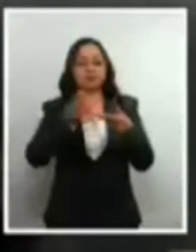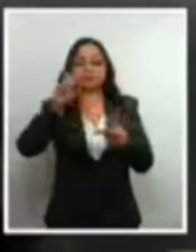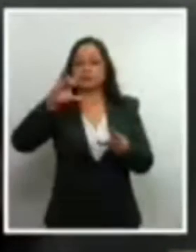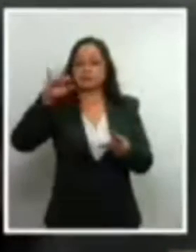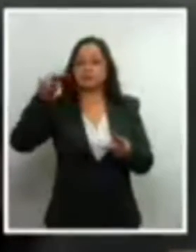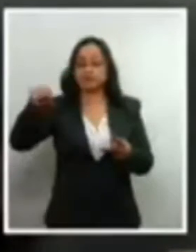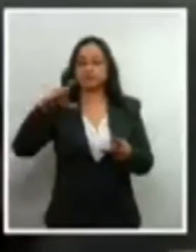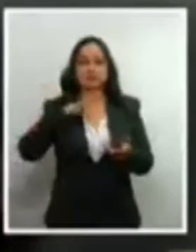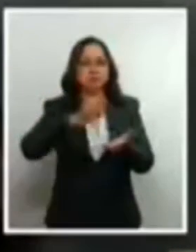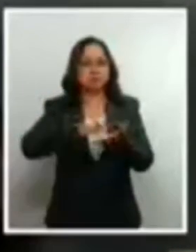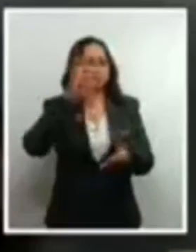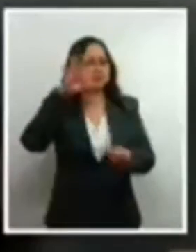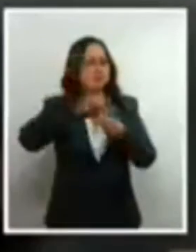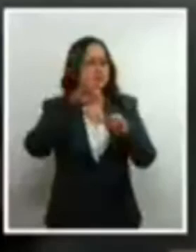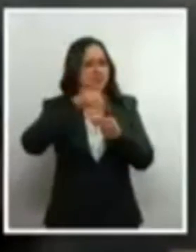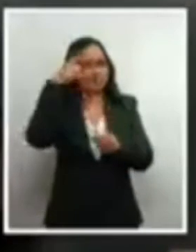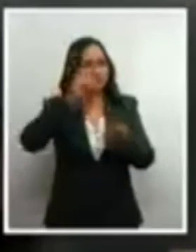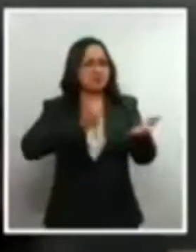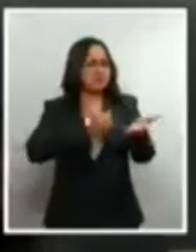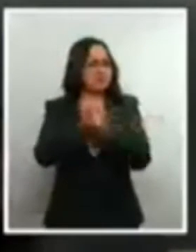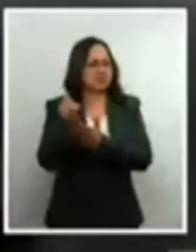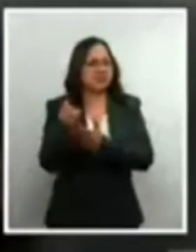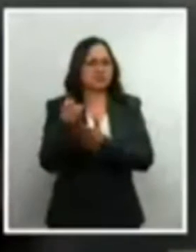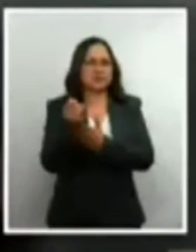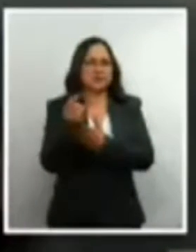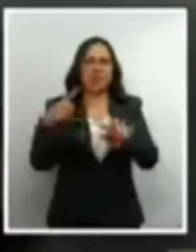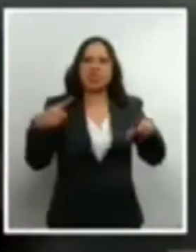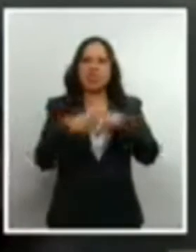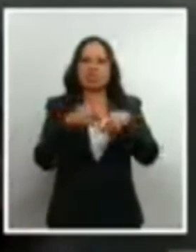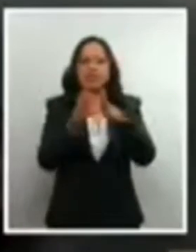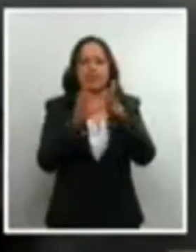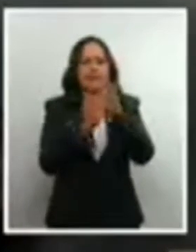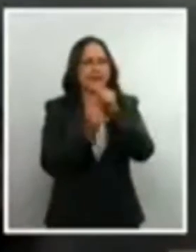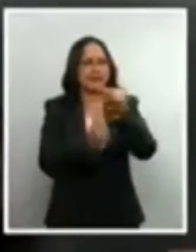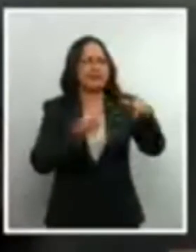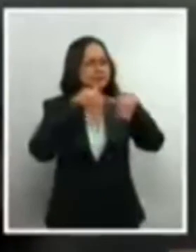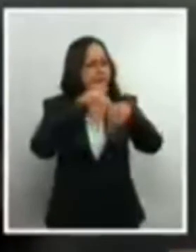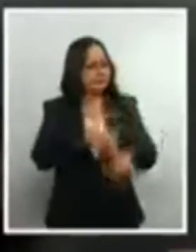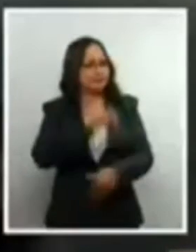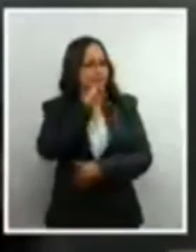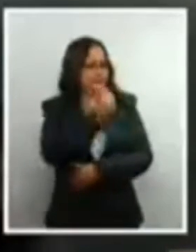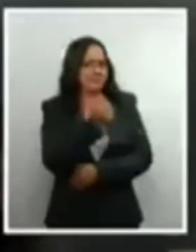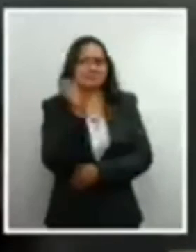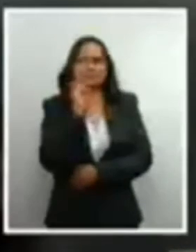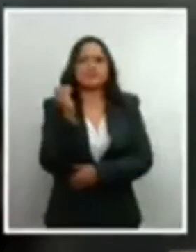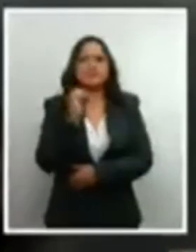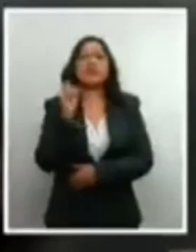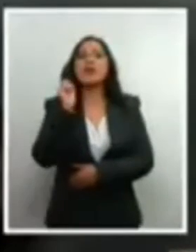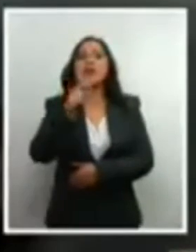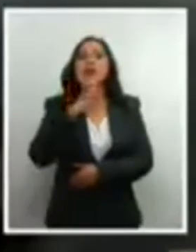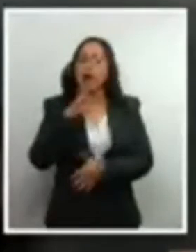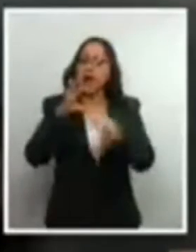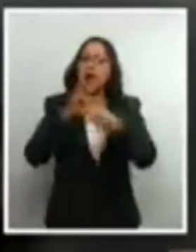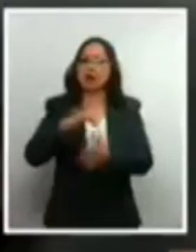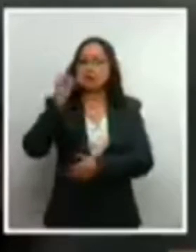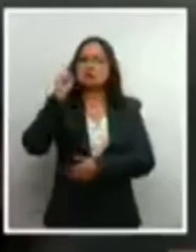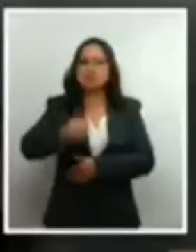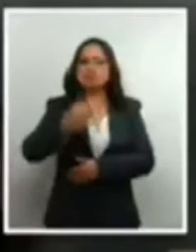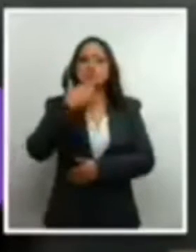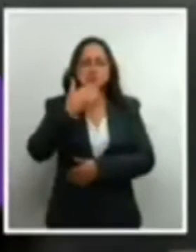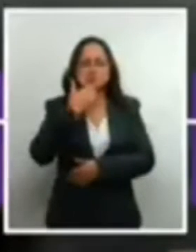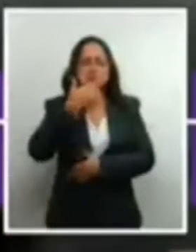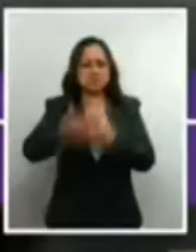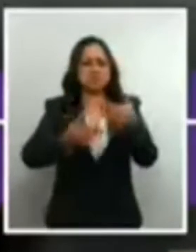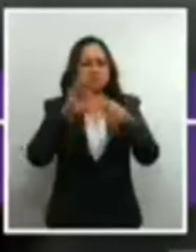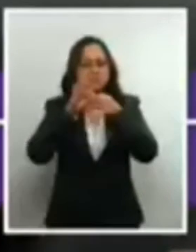alcanzó la mayoría de votación para determinar su inconstitucionalidad con lo que se confirmó la constitucionalidad de la